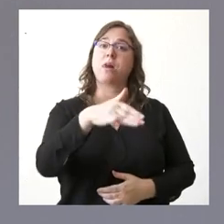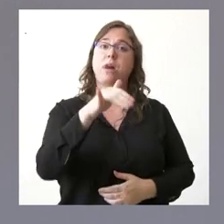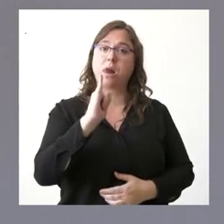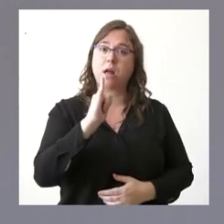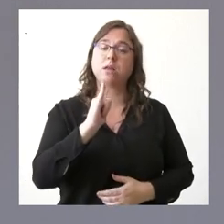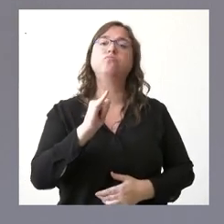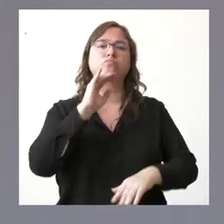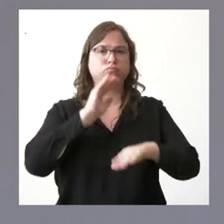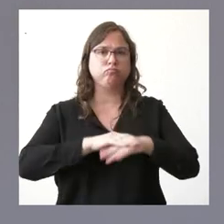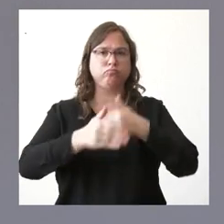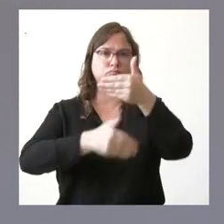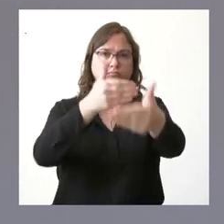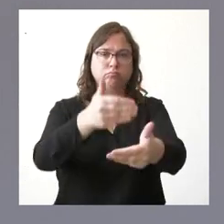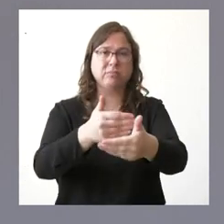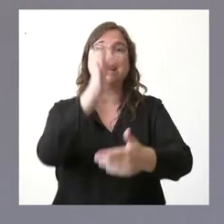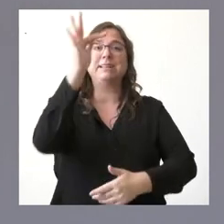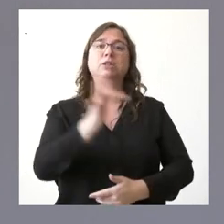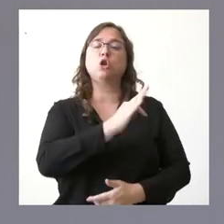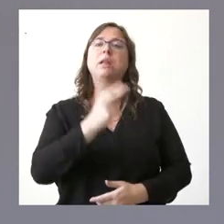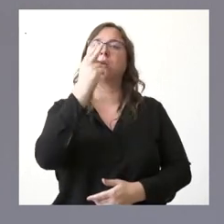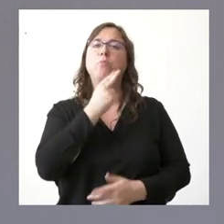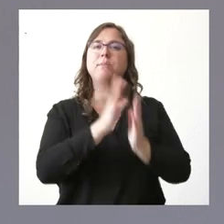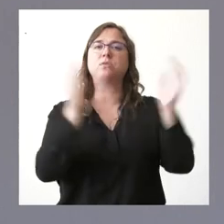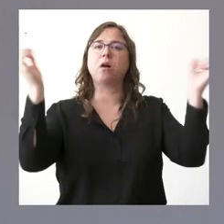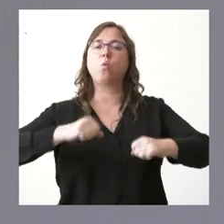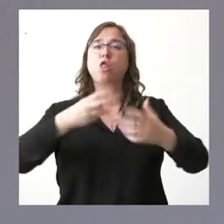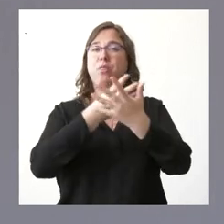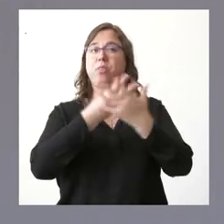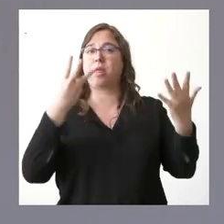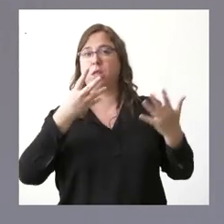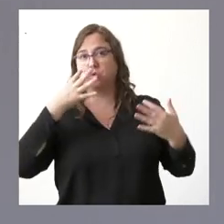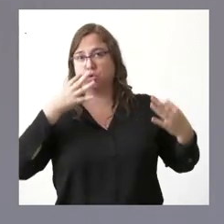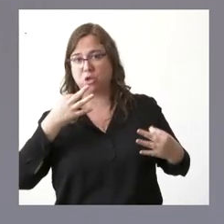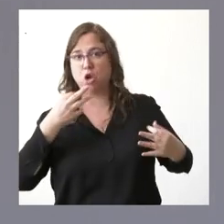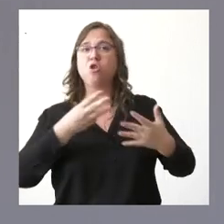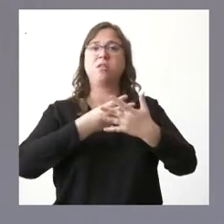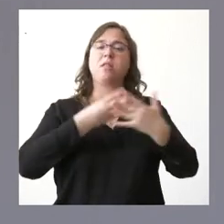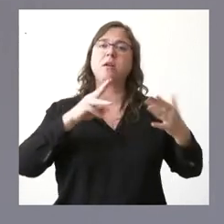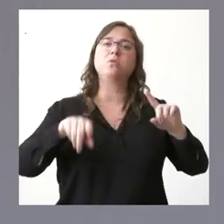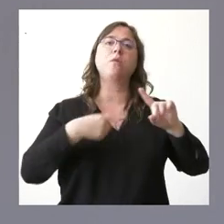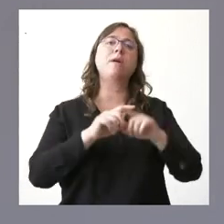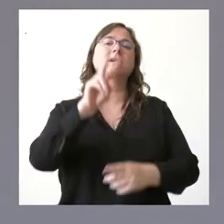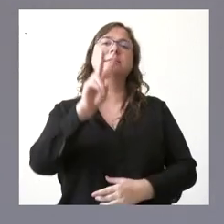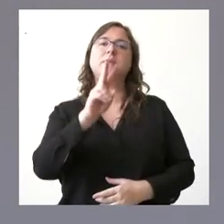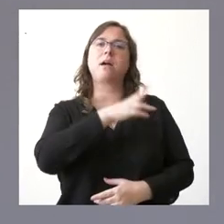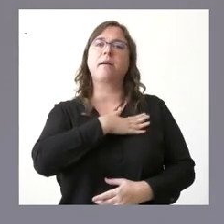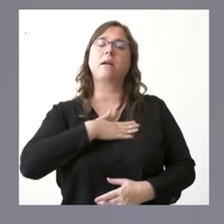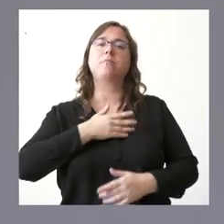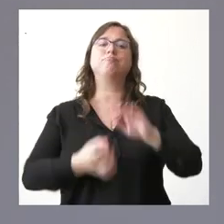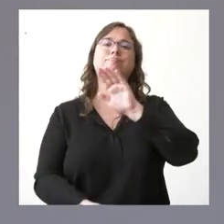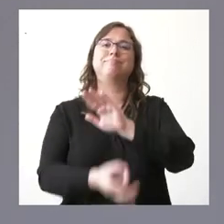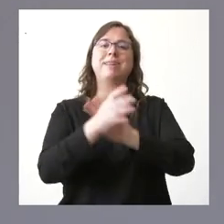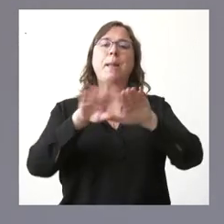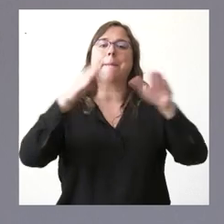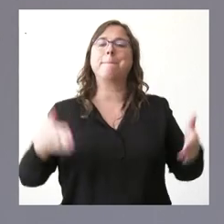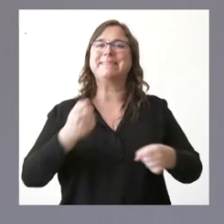vigor que son un total de 18 acuerdos creo recordar y segundo el promover la constitución de nuevas mesas de